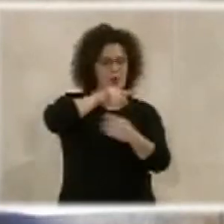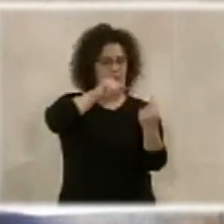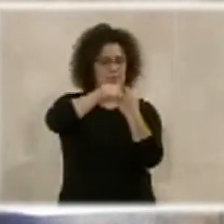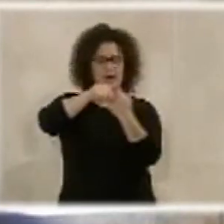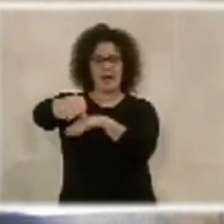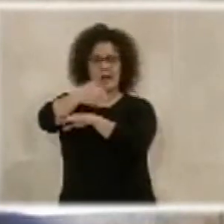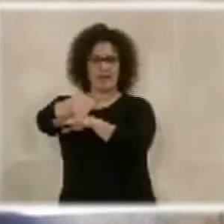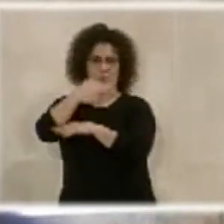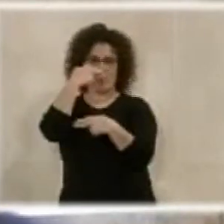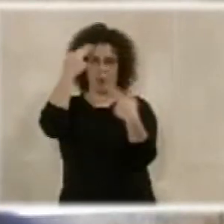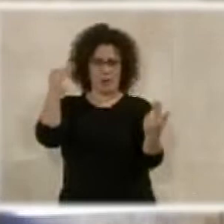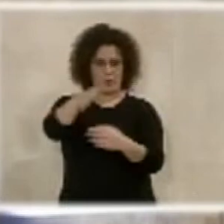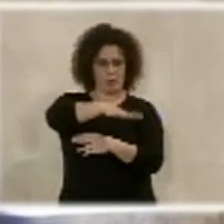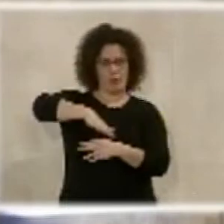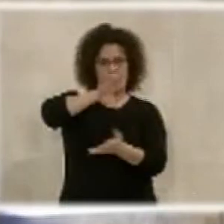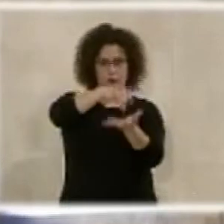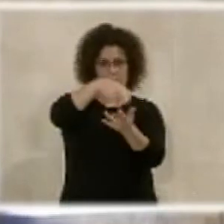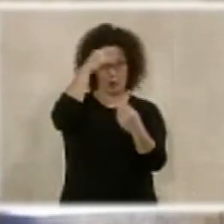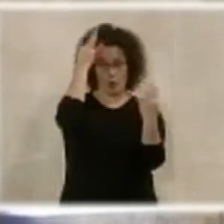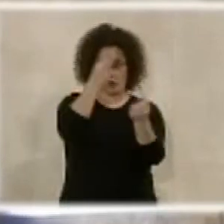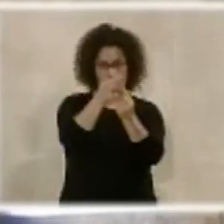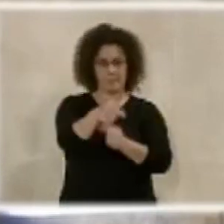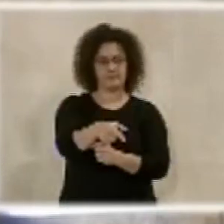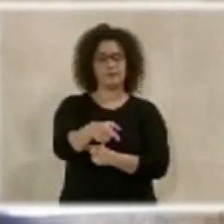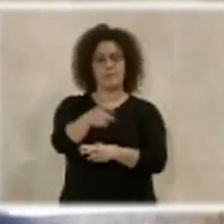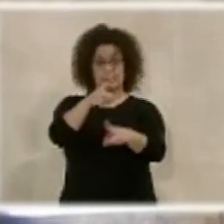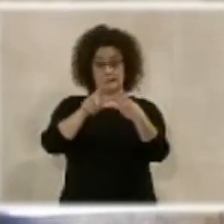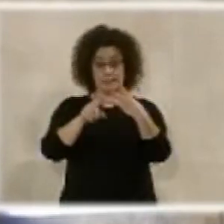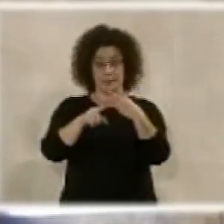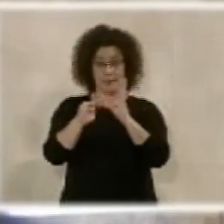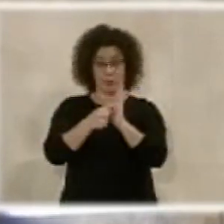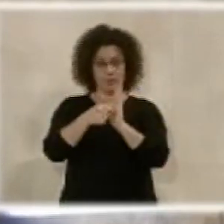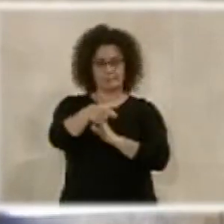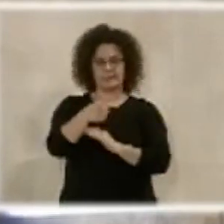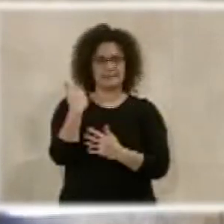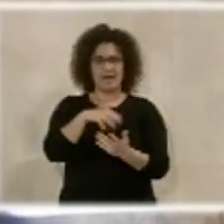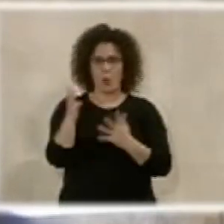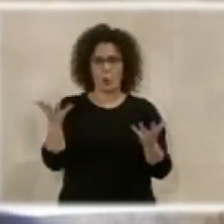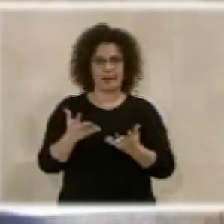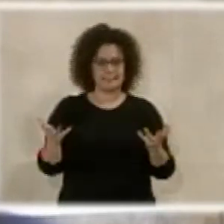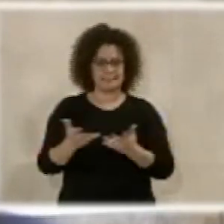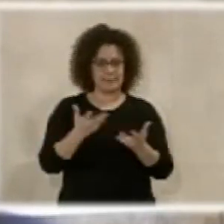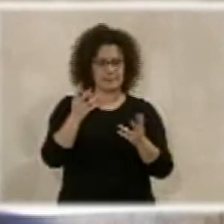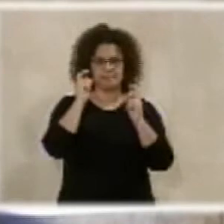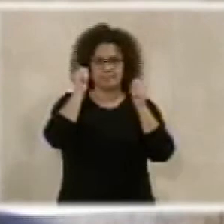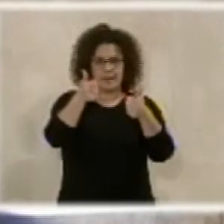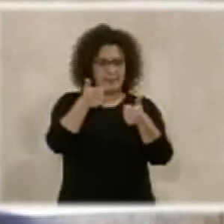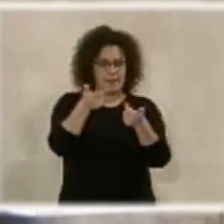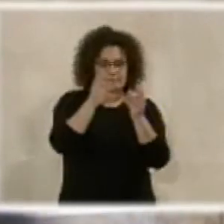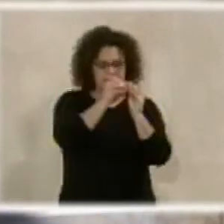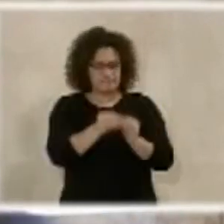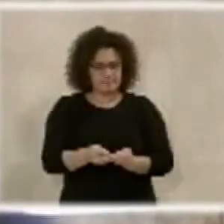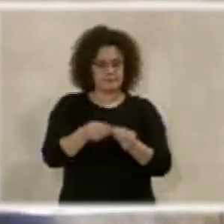caminos públicos del cortijo de los Córdobas. Tercero, acometer con carácter urgente los trámites y gestiones necesarios